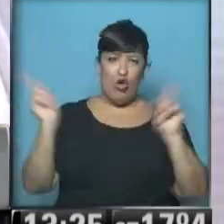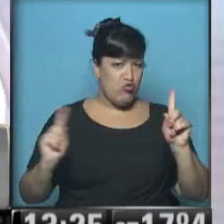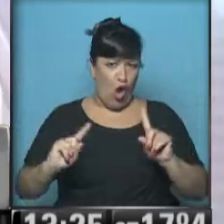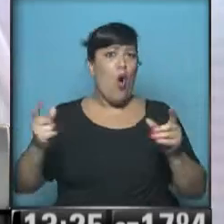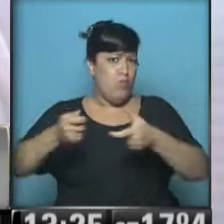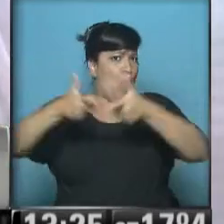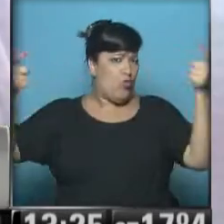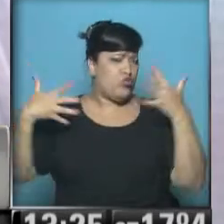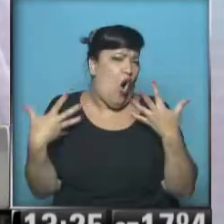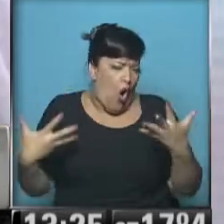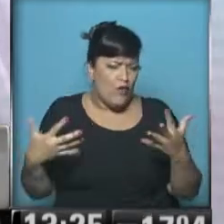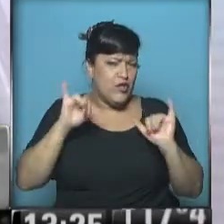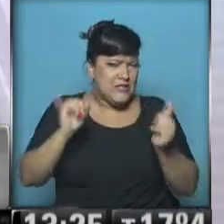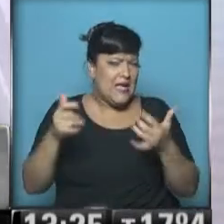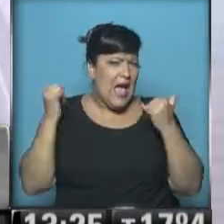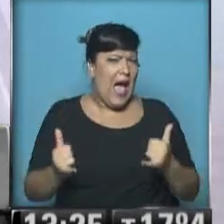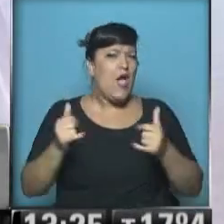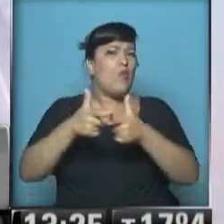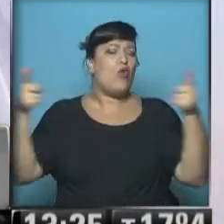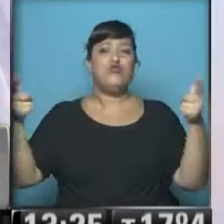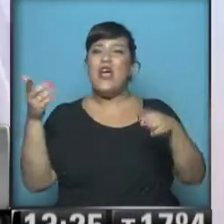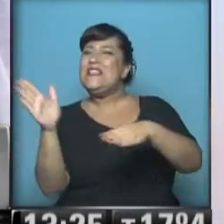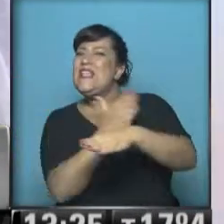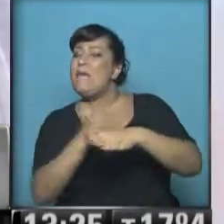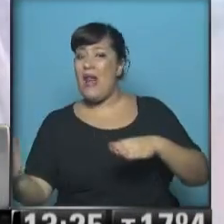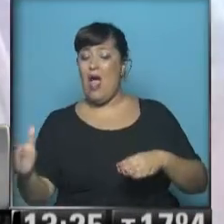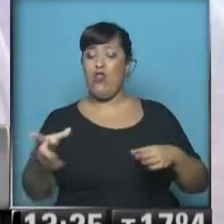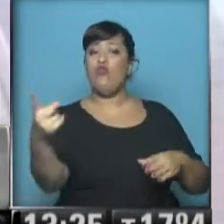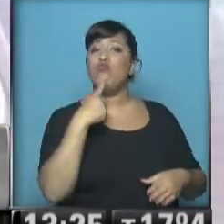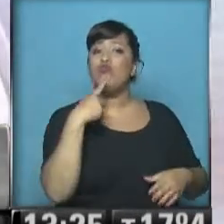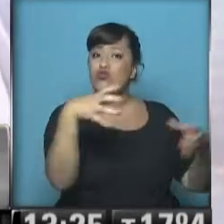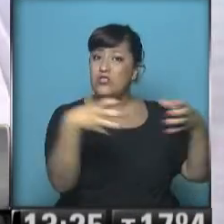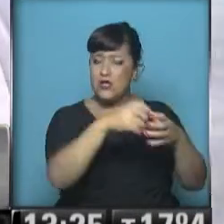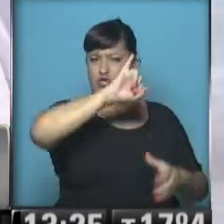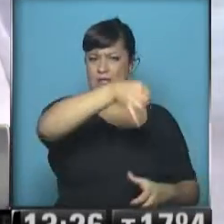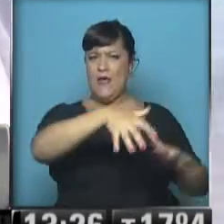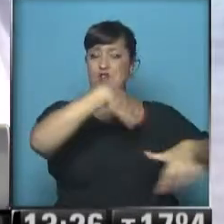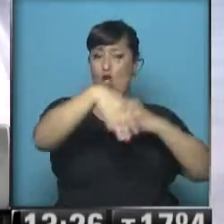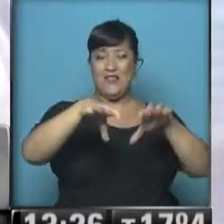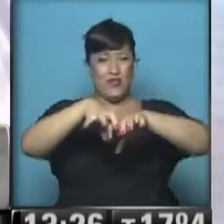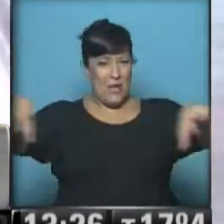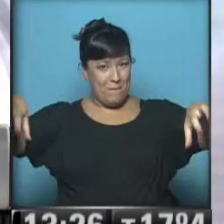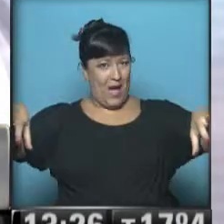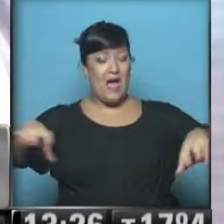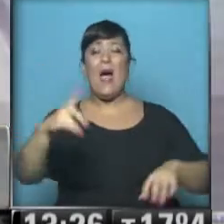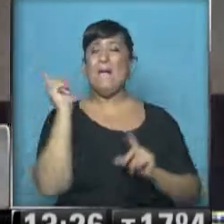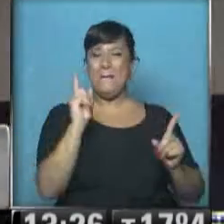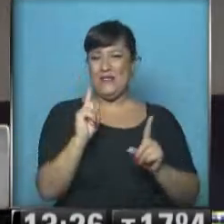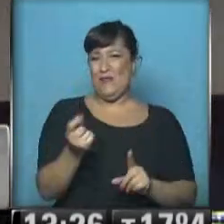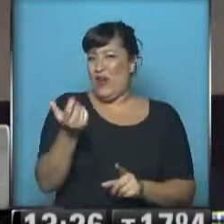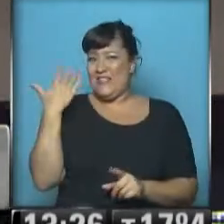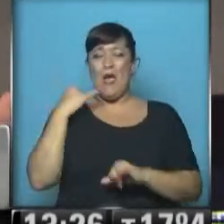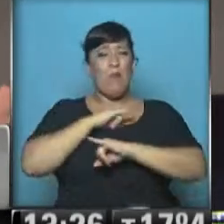por supuesto que sí, se separen de aquellos que sí lo son, diciéndole, como dicen en la campaña que estábamos viendo